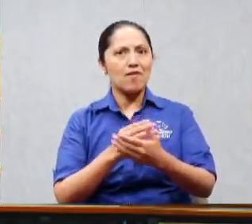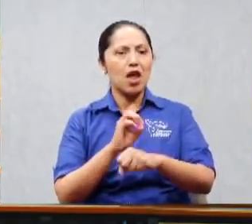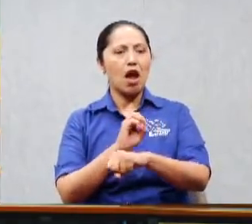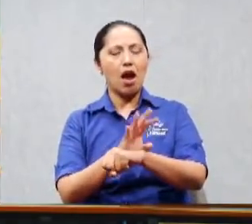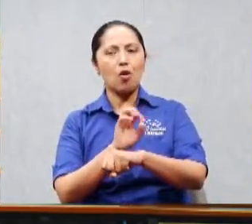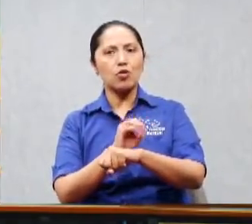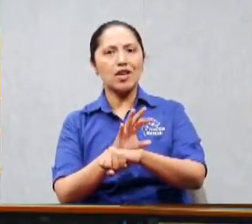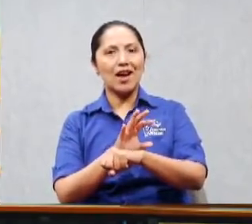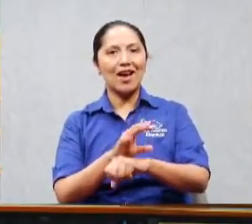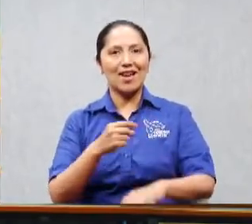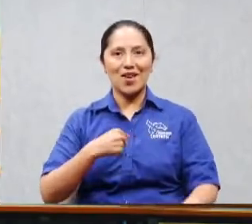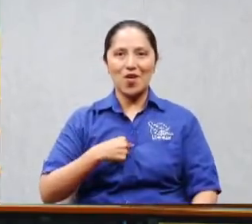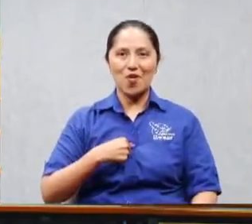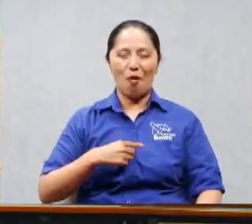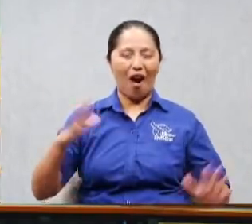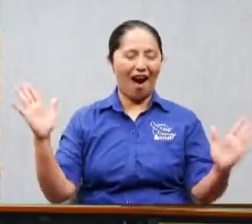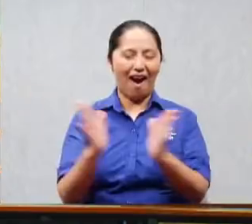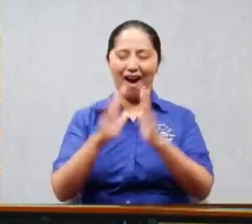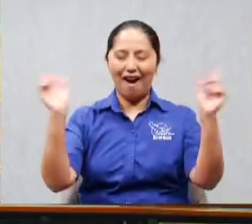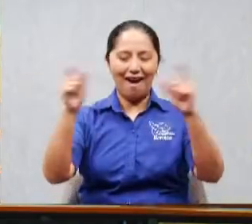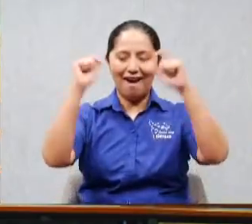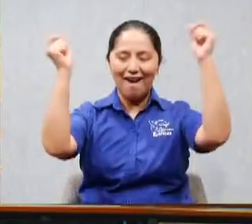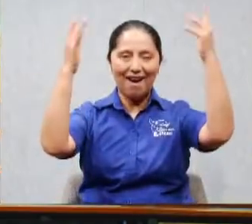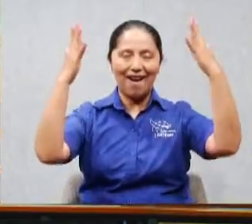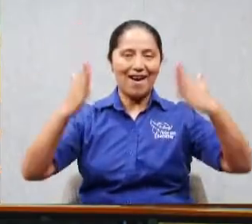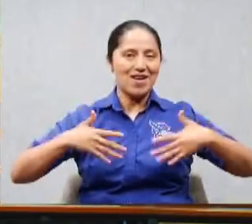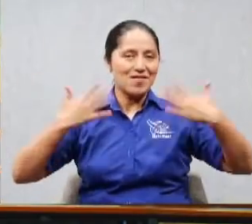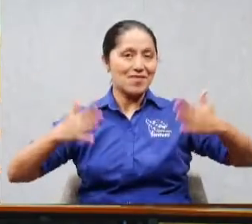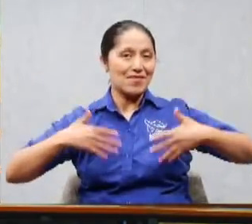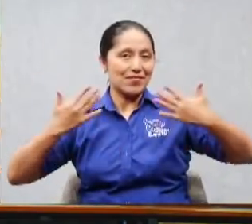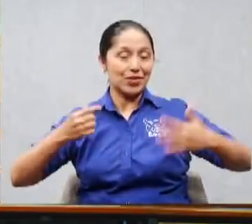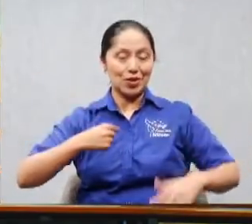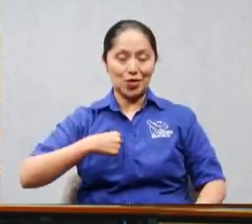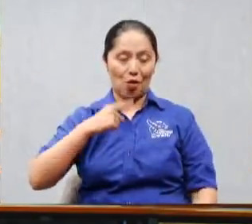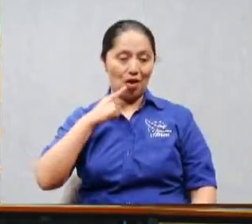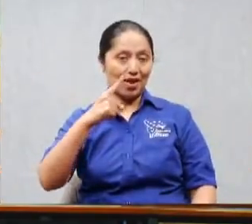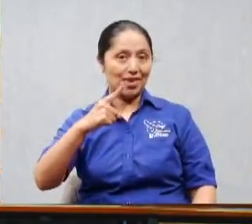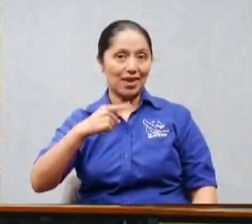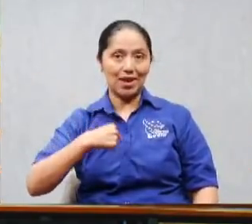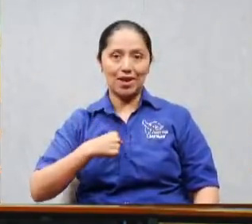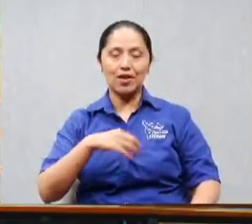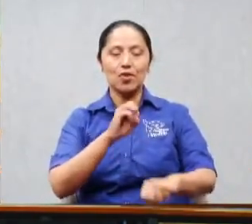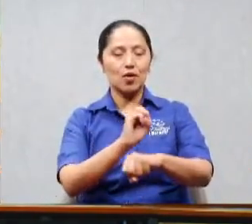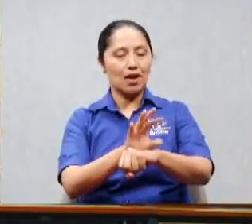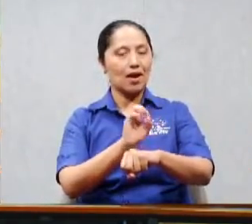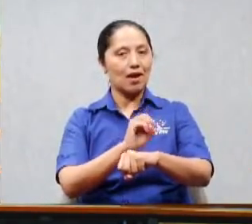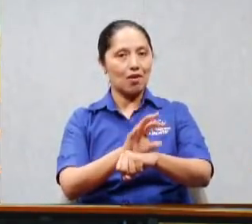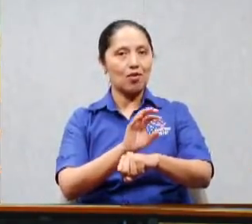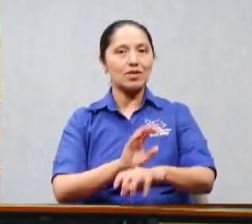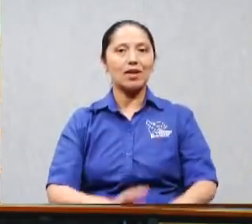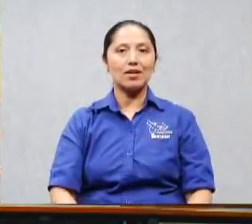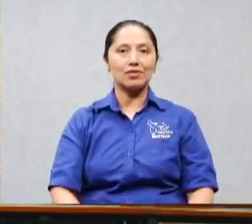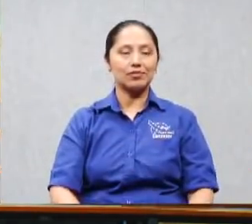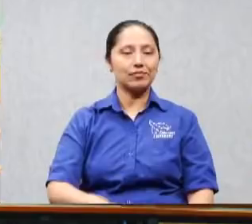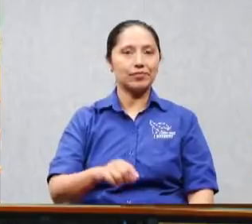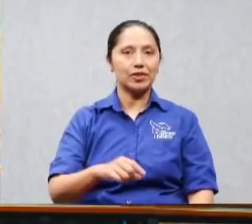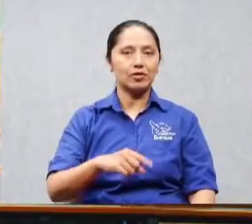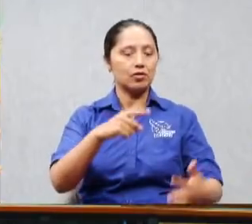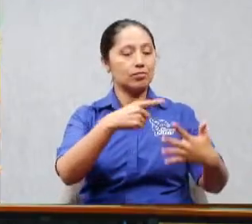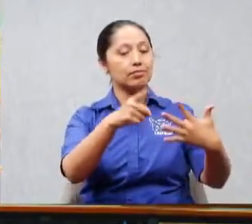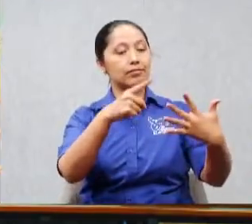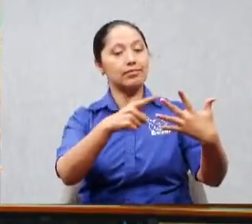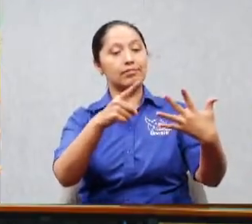como no el doctor yo lo que le aconsejo es tal y tal cosa que por aquí que por allá